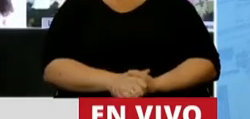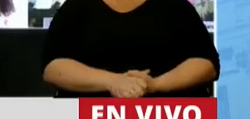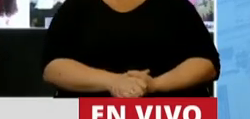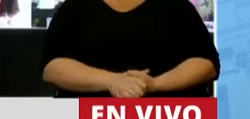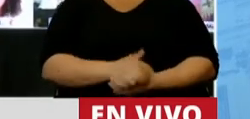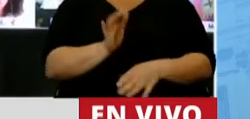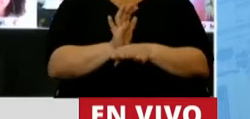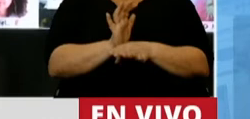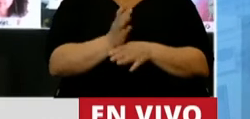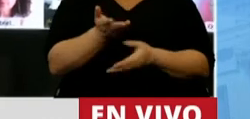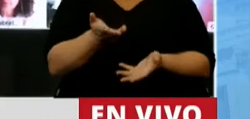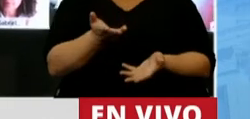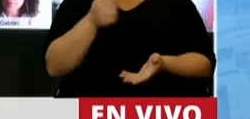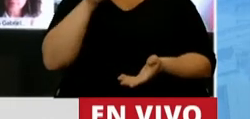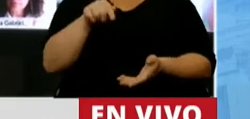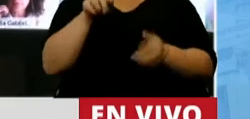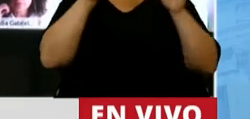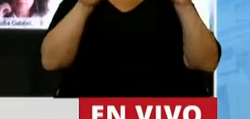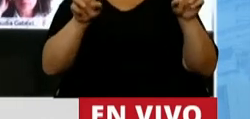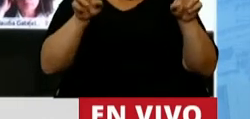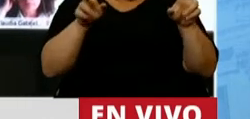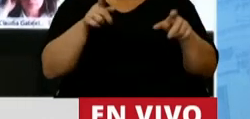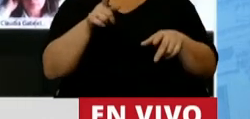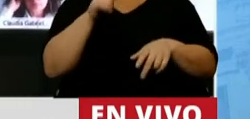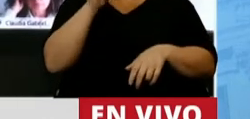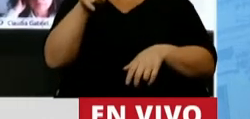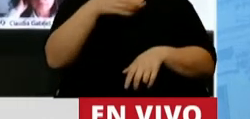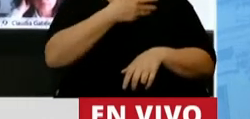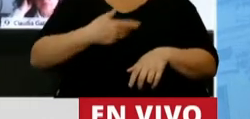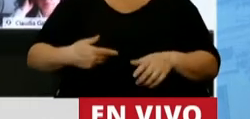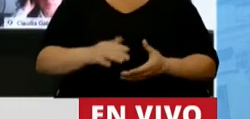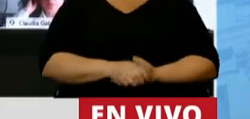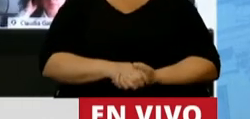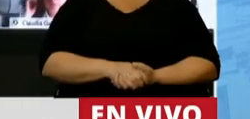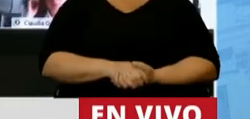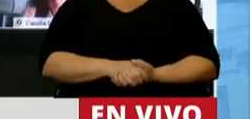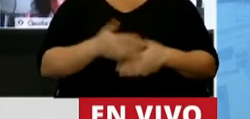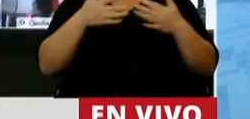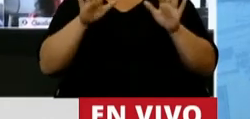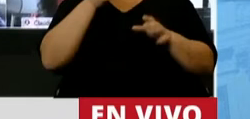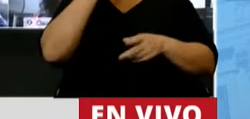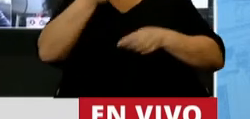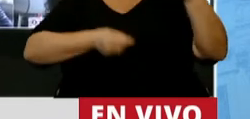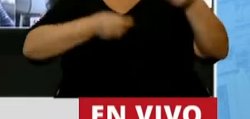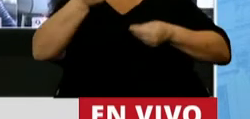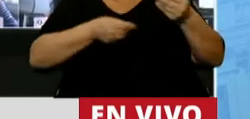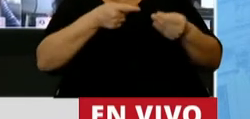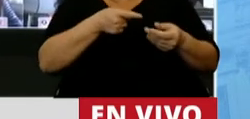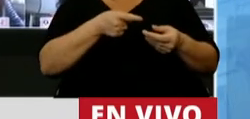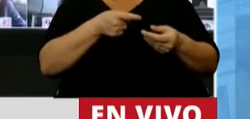Es decir, estos temas, señora Presidenta, van más allá de un presupuesto